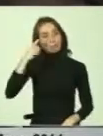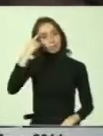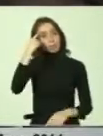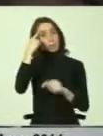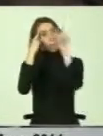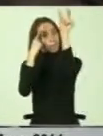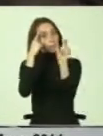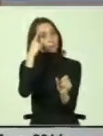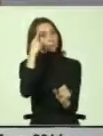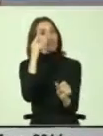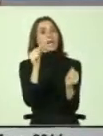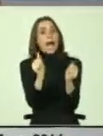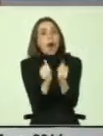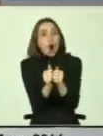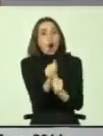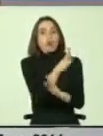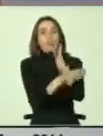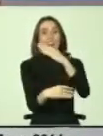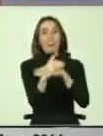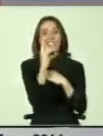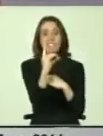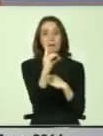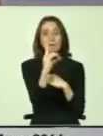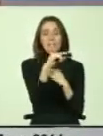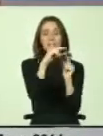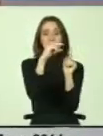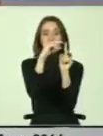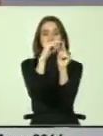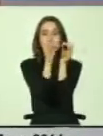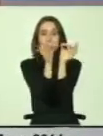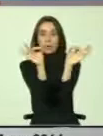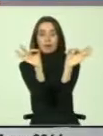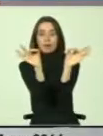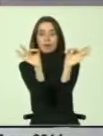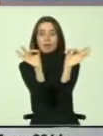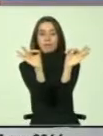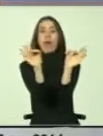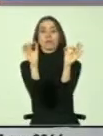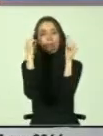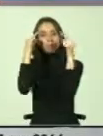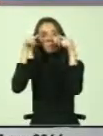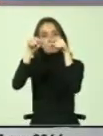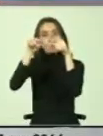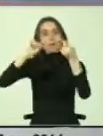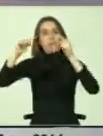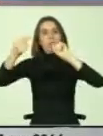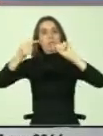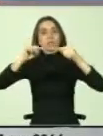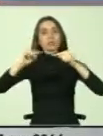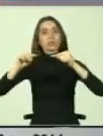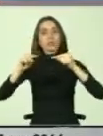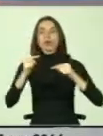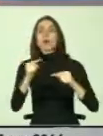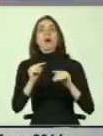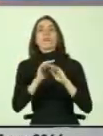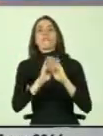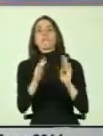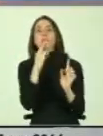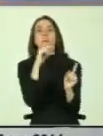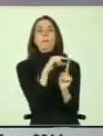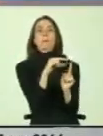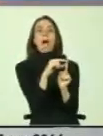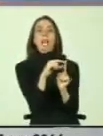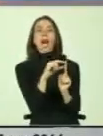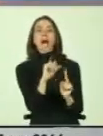personas con discapacidad nos permitió situar la discusión, dejar esta jerga